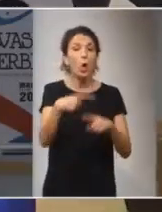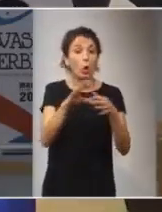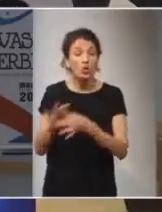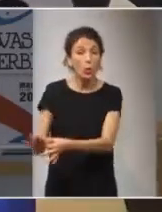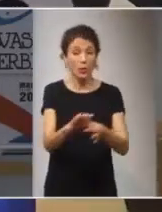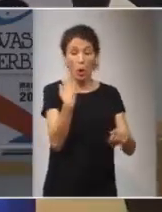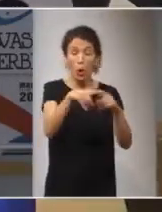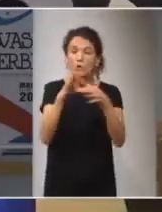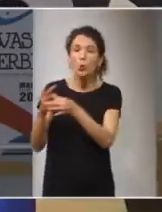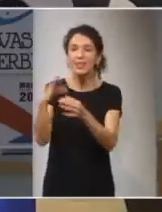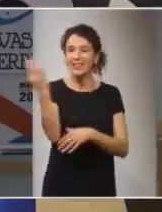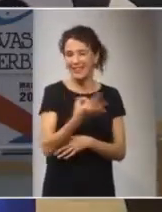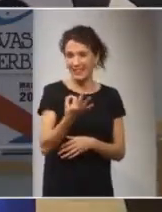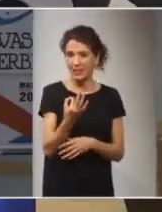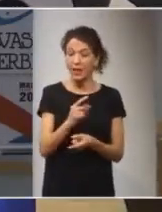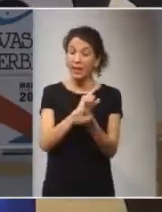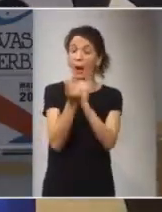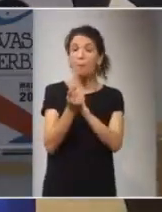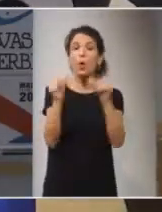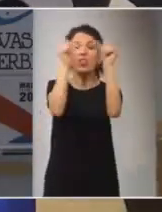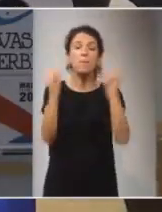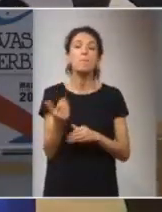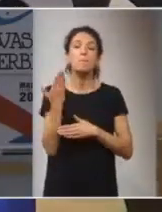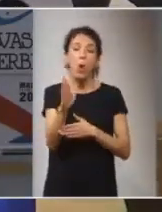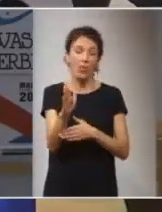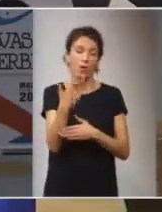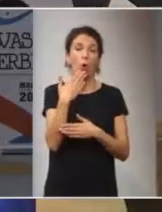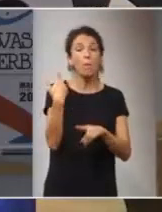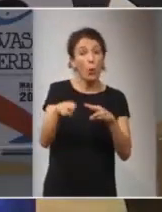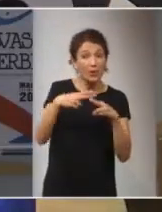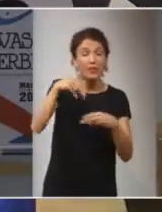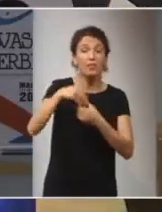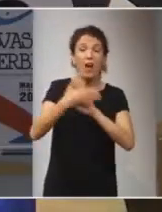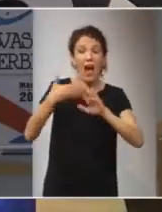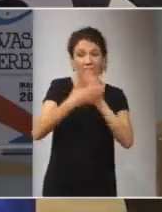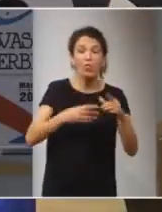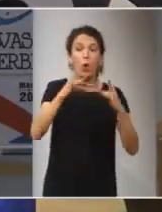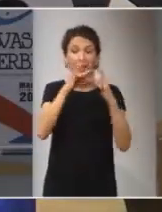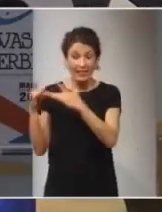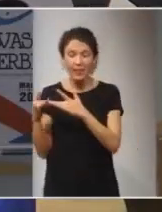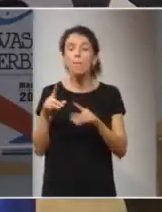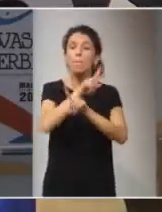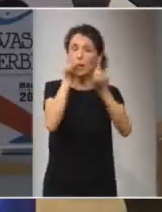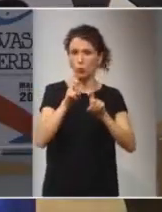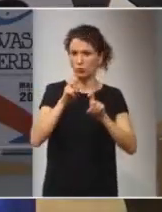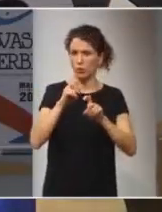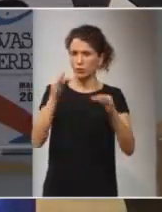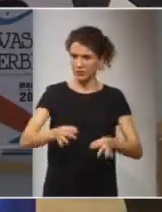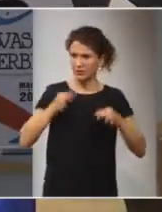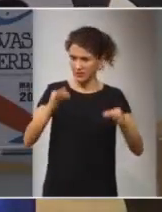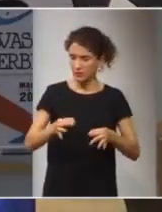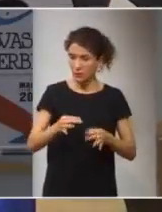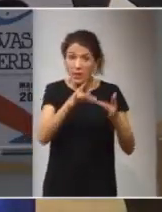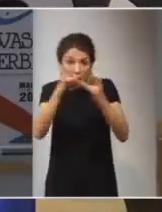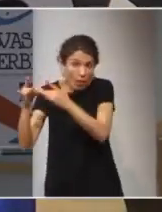lo que nos debe de unir es el cambio de paradigmas en lo político se hablaba antes de líderes pero la pregunta que yo me hago ¿hay